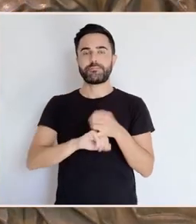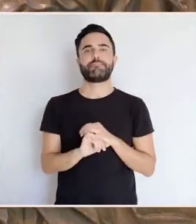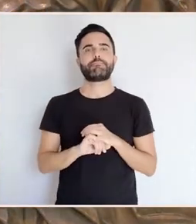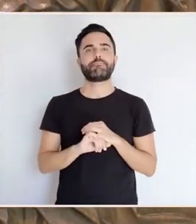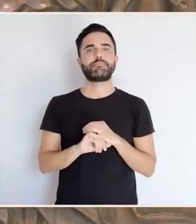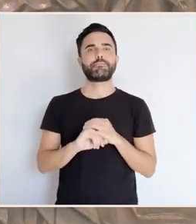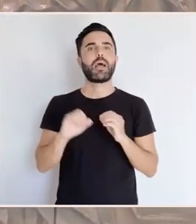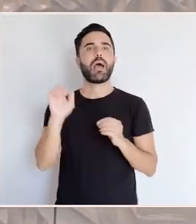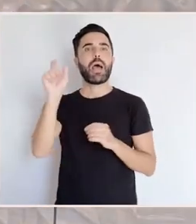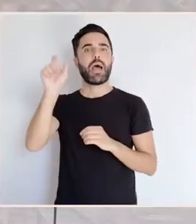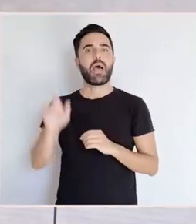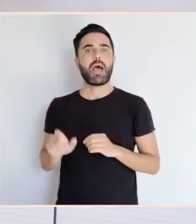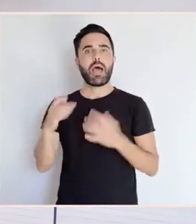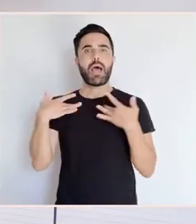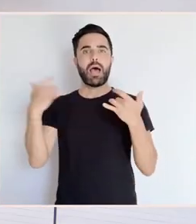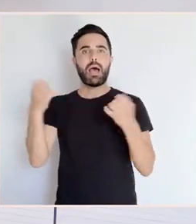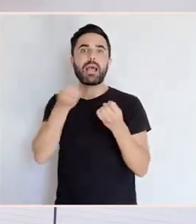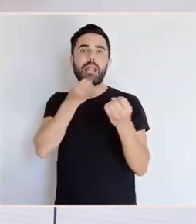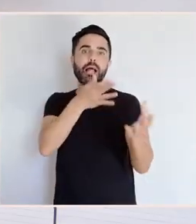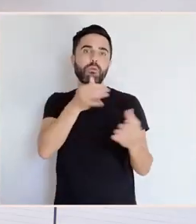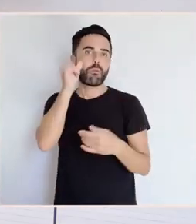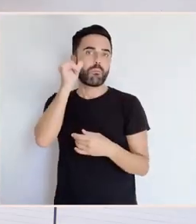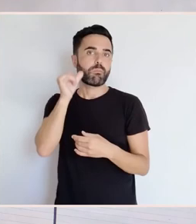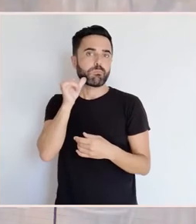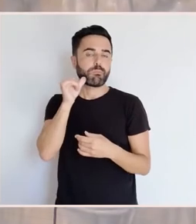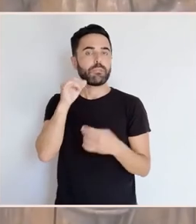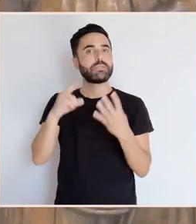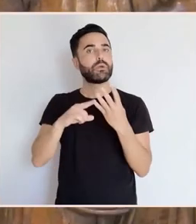e, por último, a adoración dos pastores.